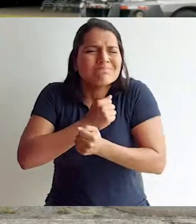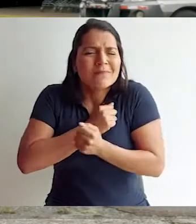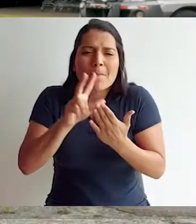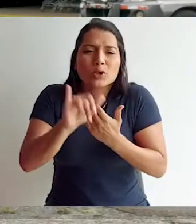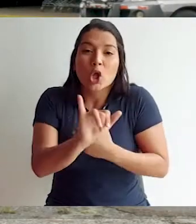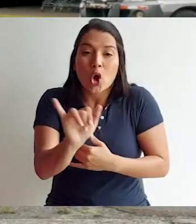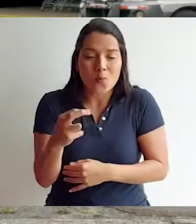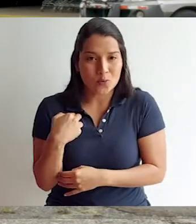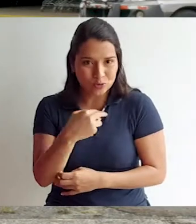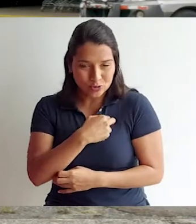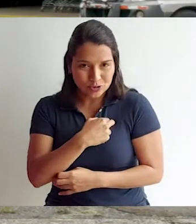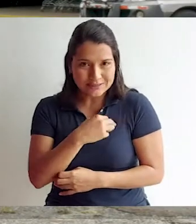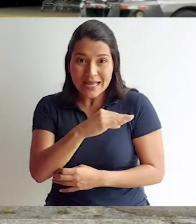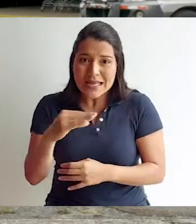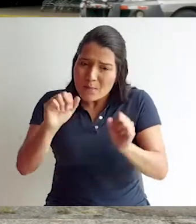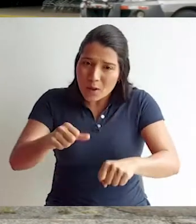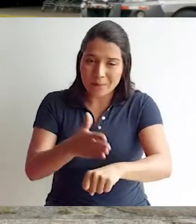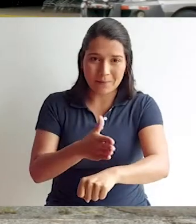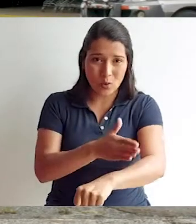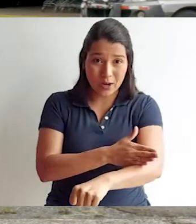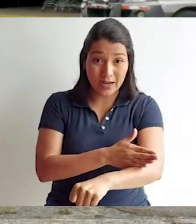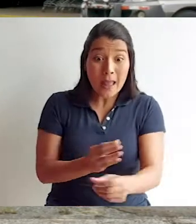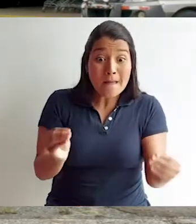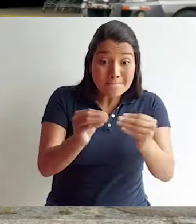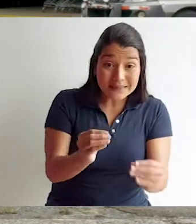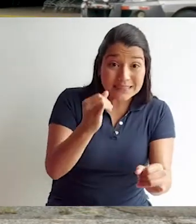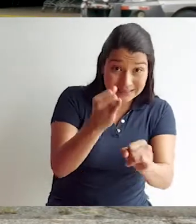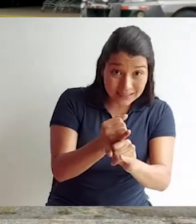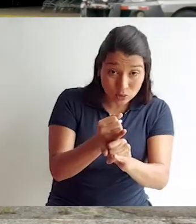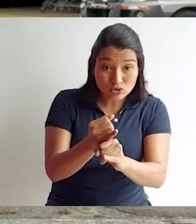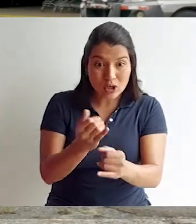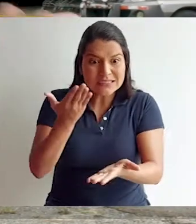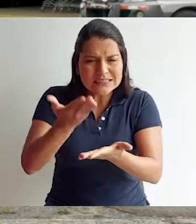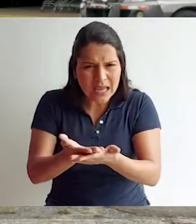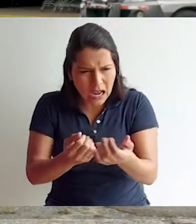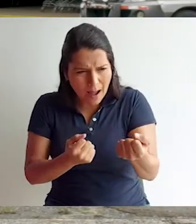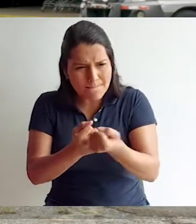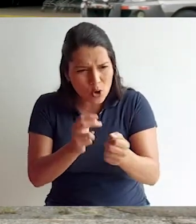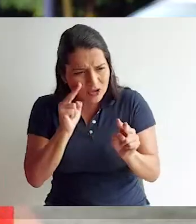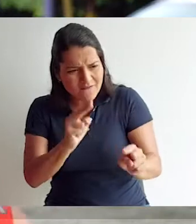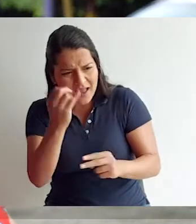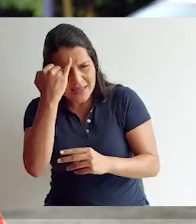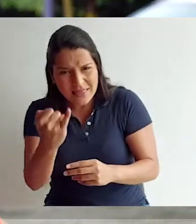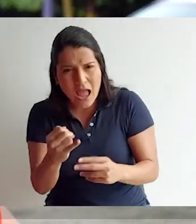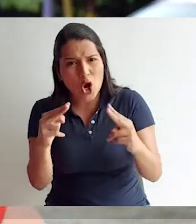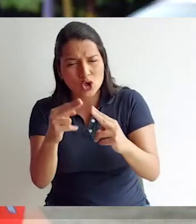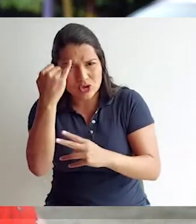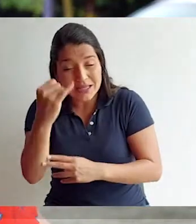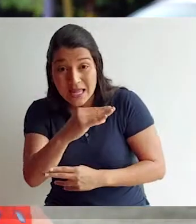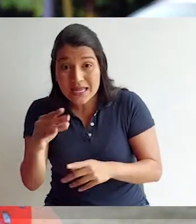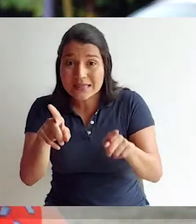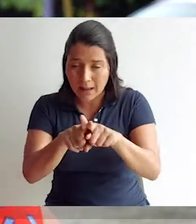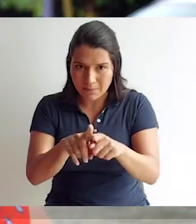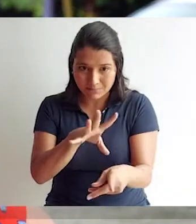meter a más gente, que se involucren, que se enamoren del proyecto como nosotros y que lo fortalezcan. Entre más instituciones se